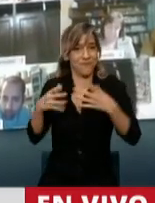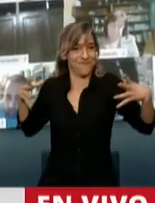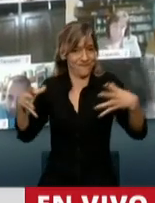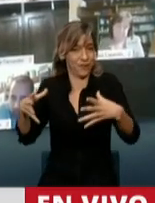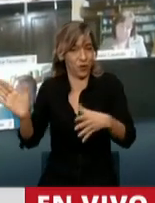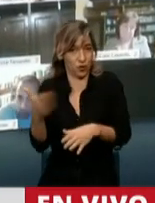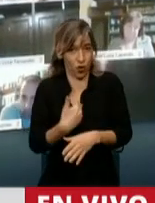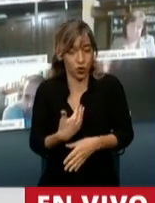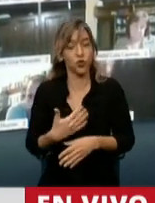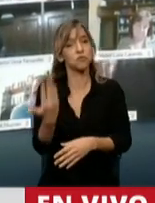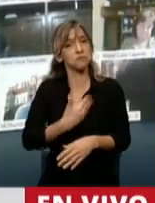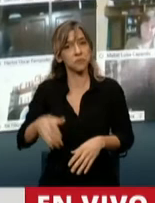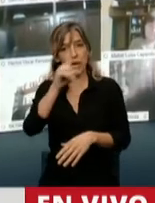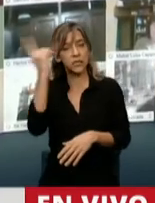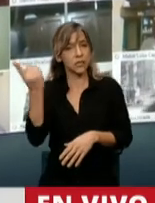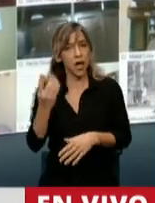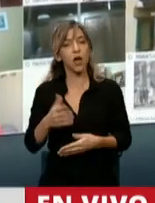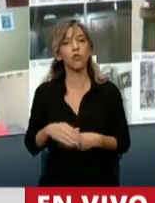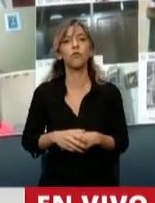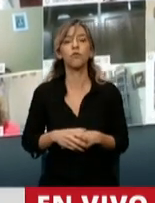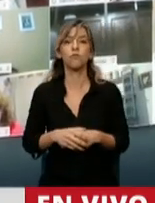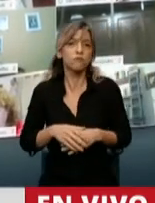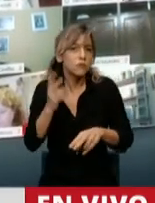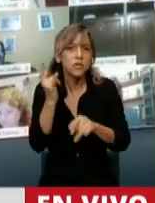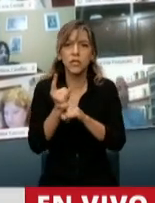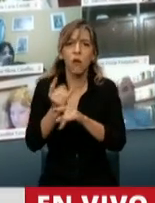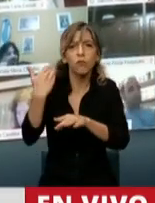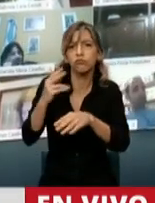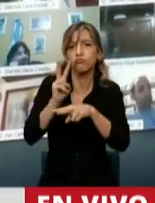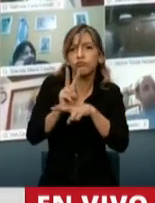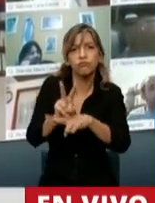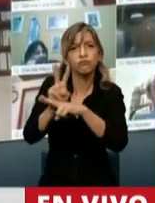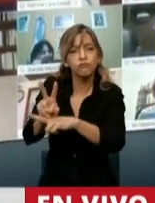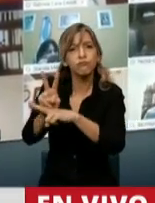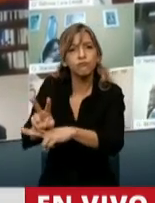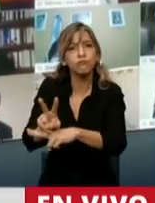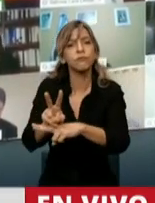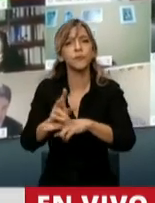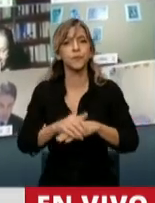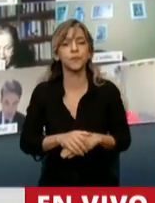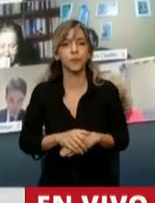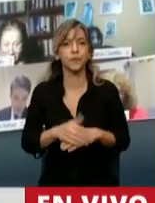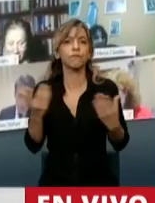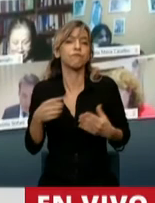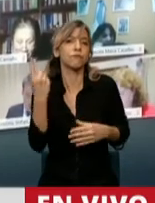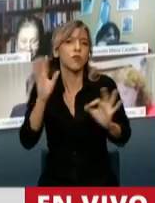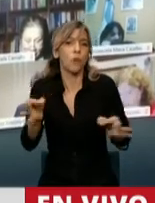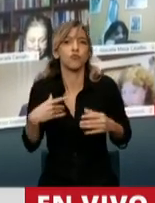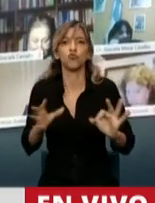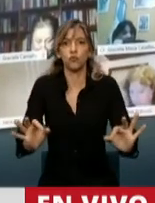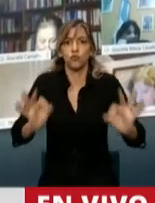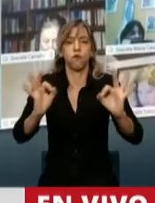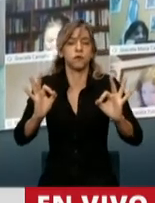presente, un Estado que ha cuidado y que ha atendido, obviamente que nunca son suficientes la magnitud de la crisis,